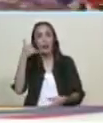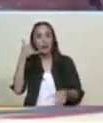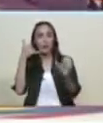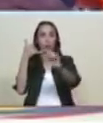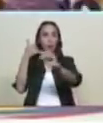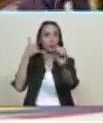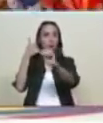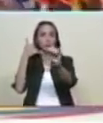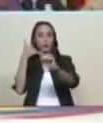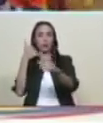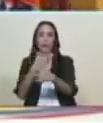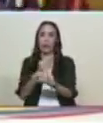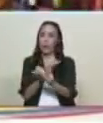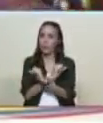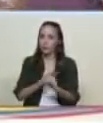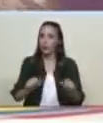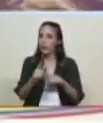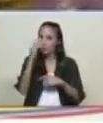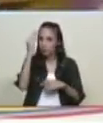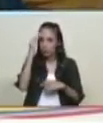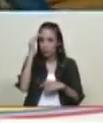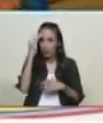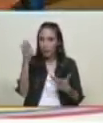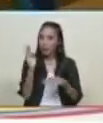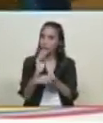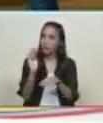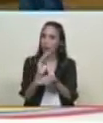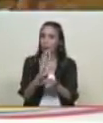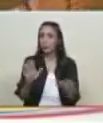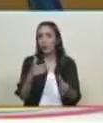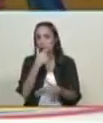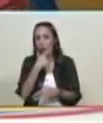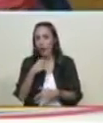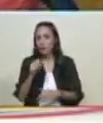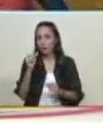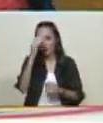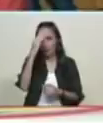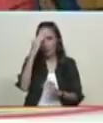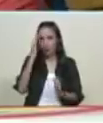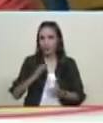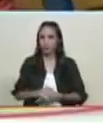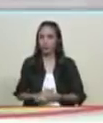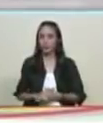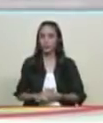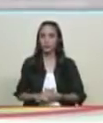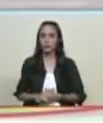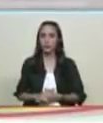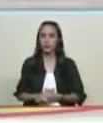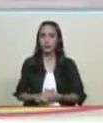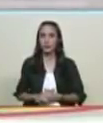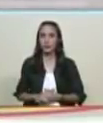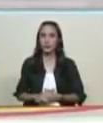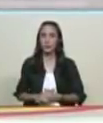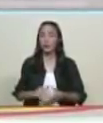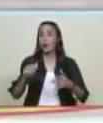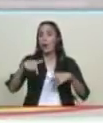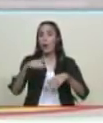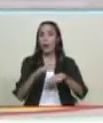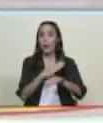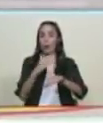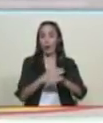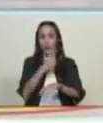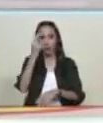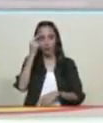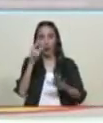hablando por teléfono mientras maneja cosas sensibles elementales hoy es jueves